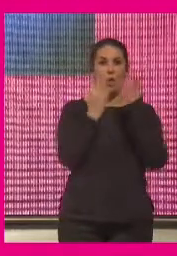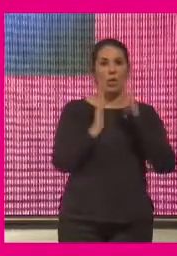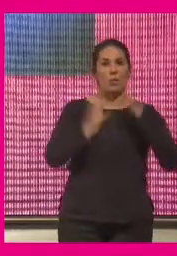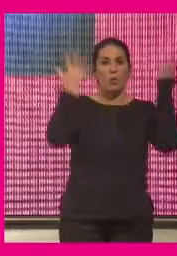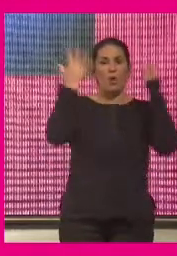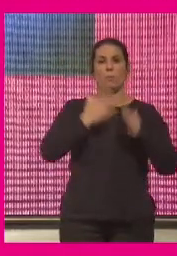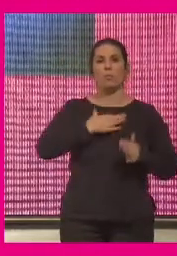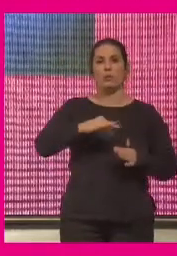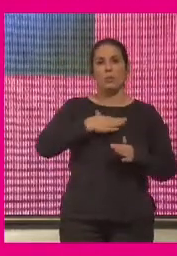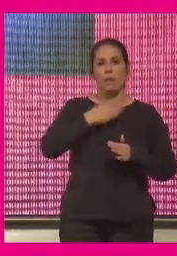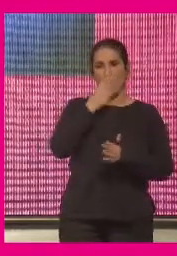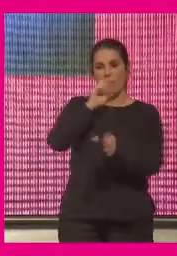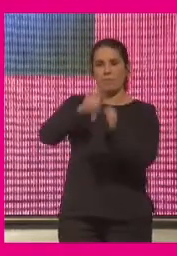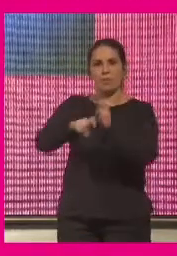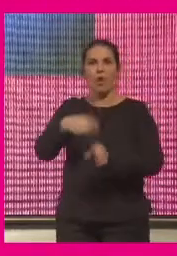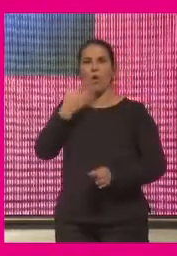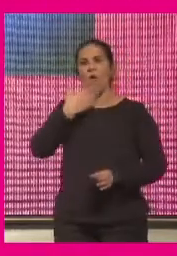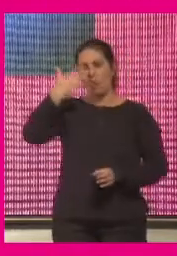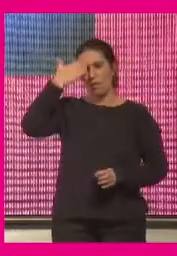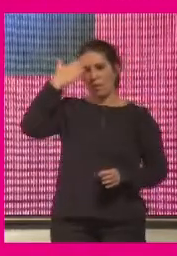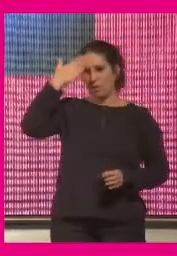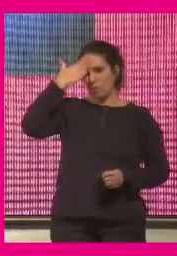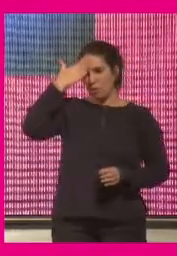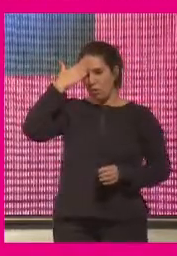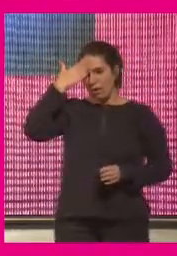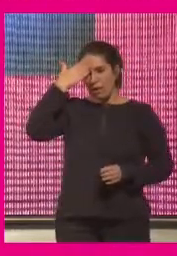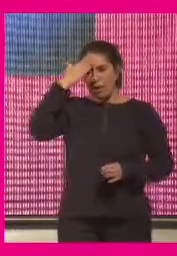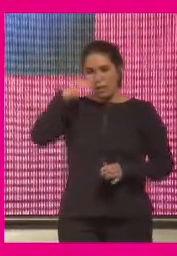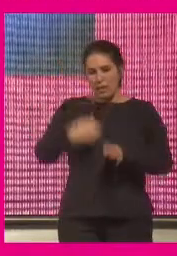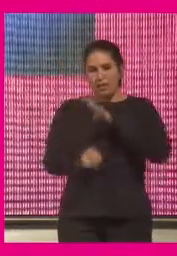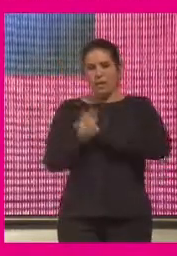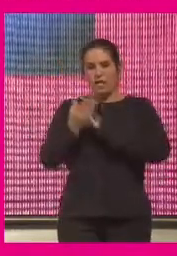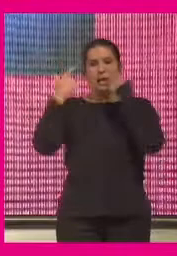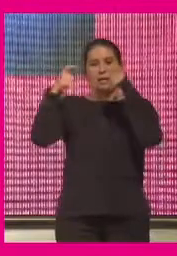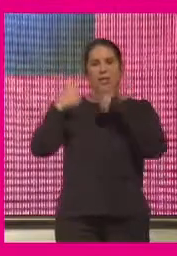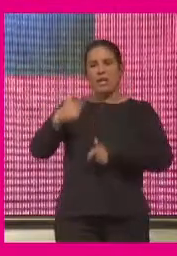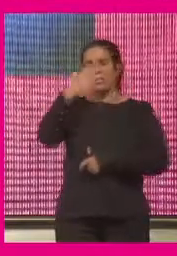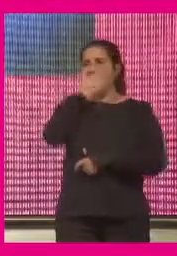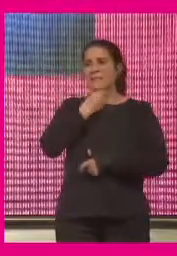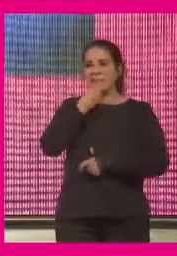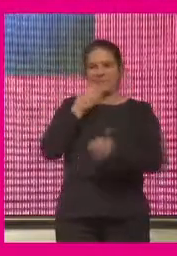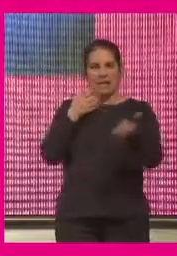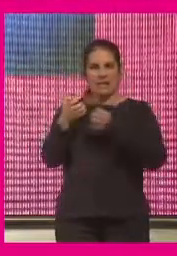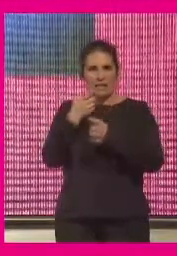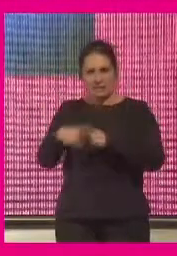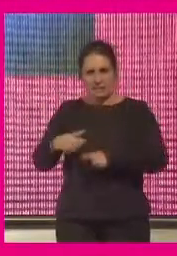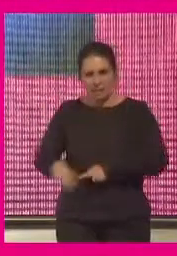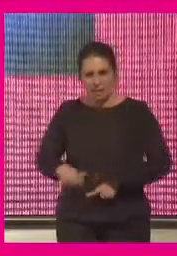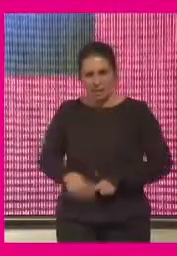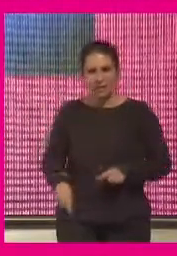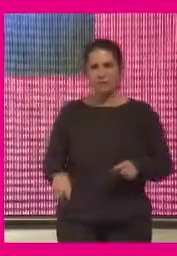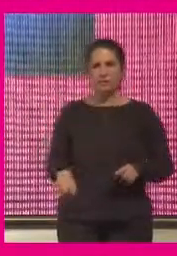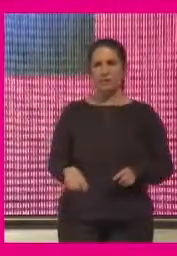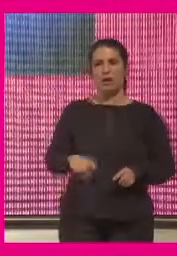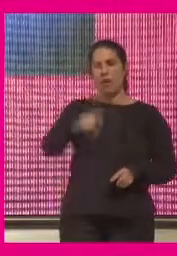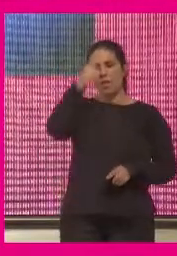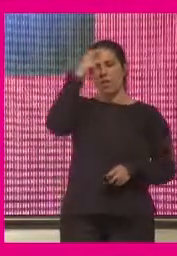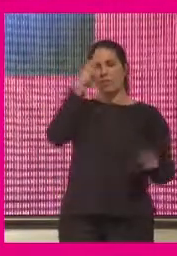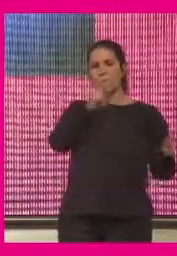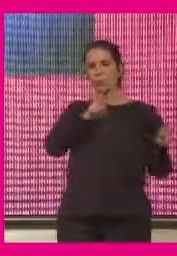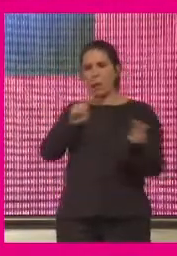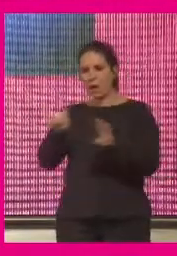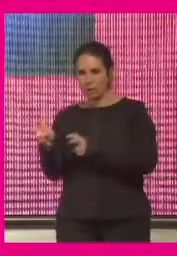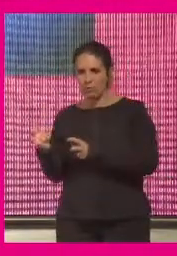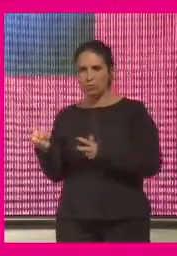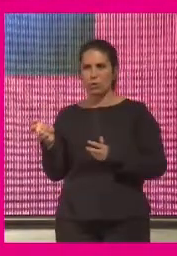posibilidad de aproximarnos al conocimiento y generó nuevas categorías estéticas y generó nuevos conceptos